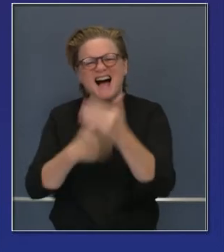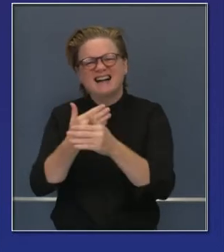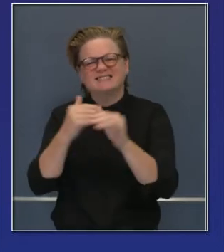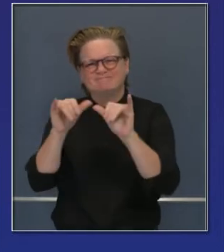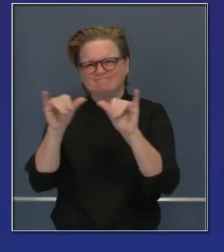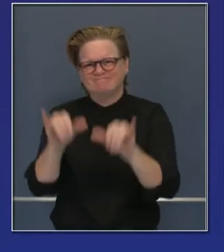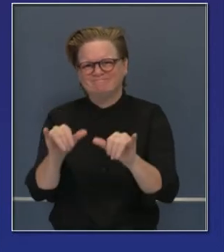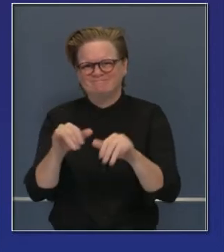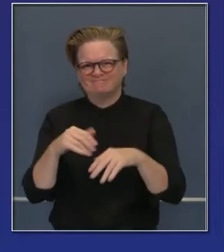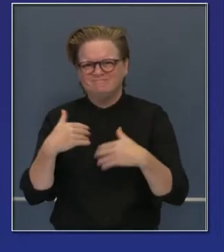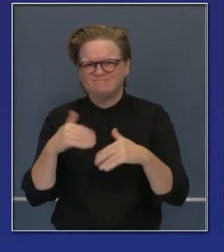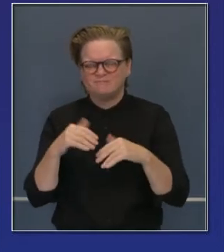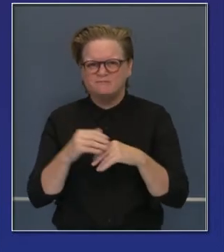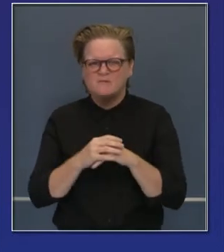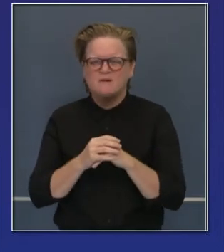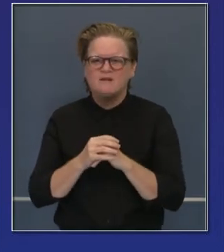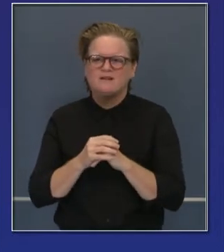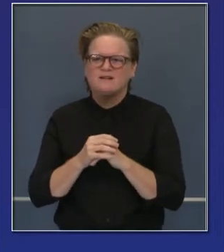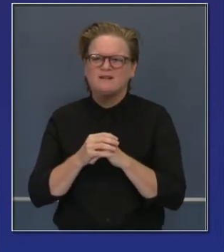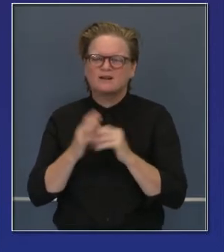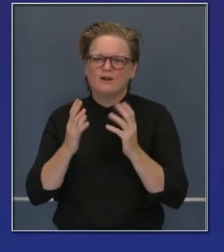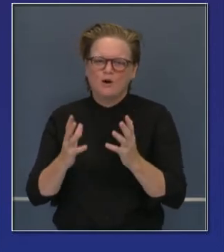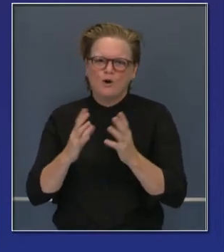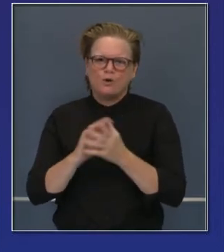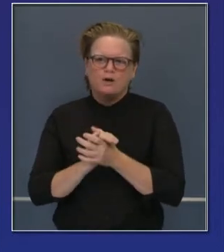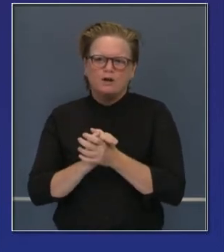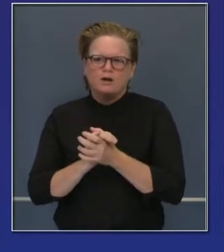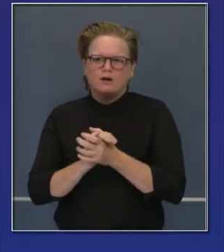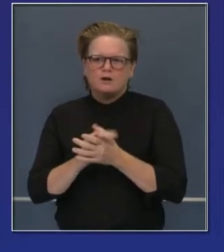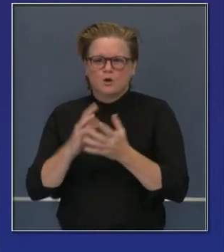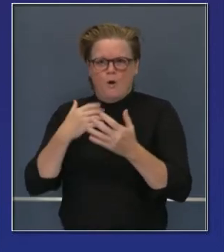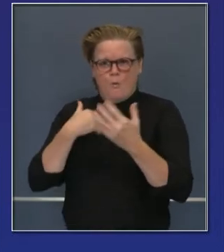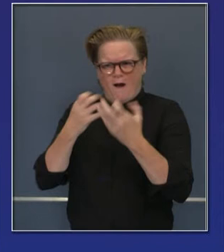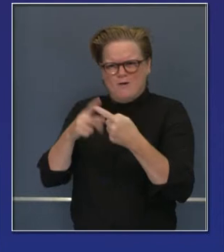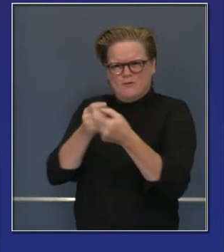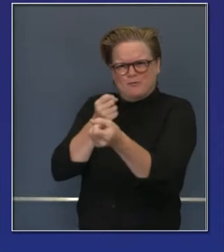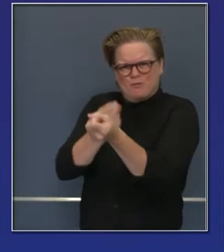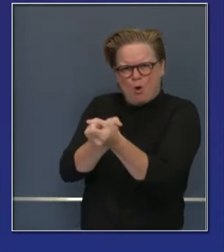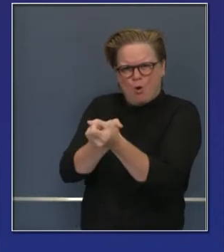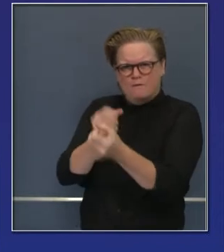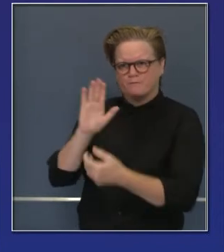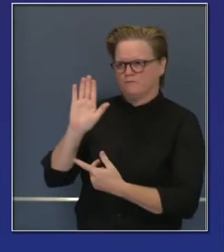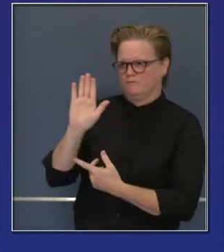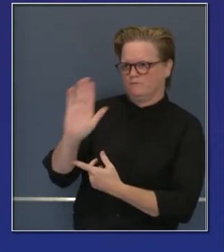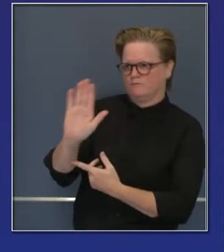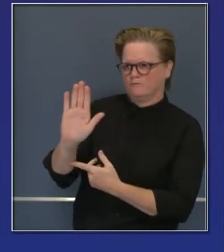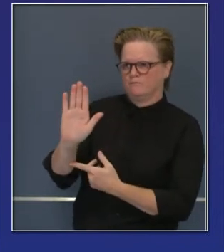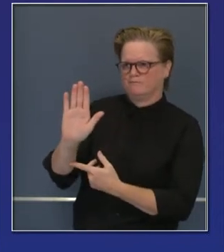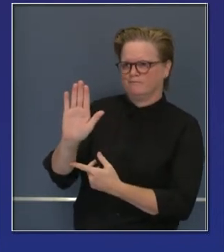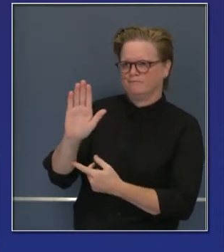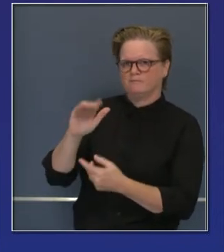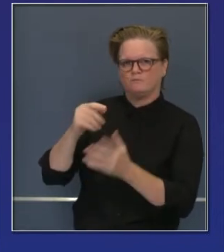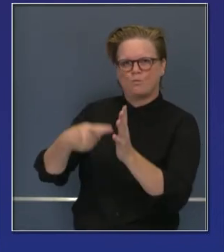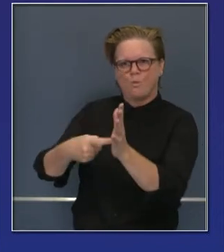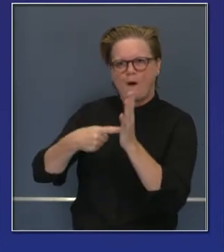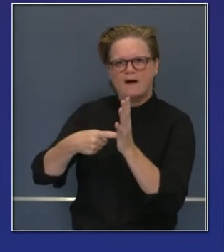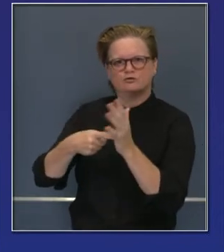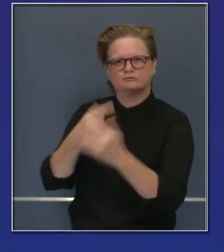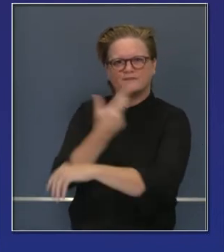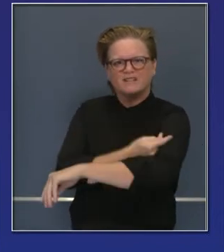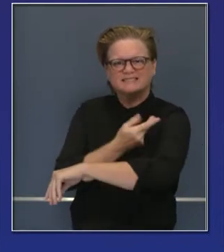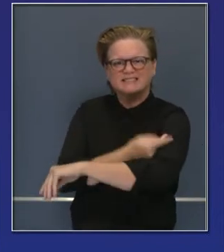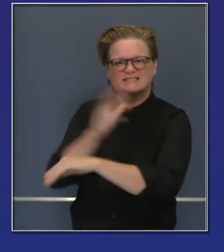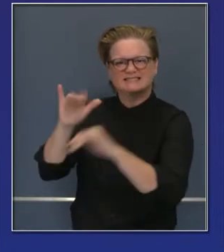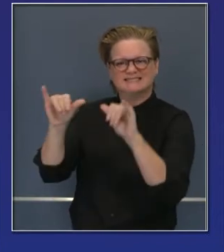dicho. Sí, mejor dicho, para suplementar lo que propone Pfizer con sus proveedores, proporcionando